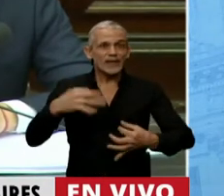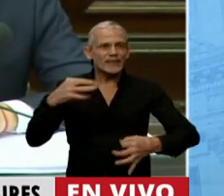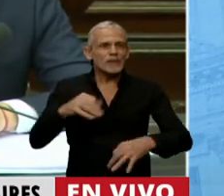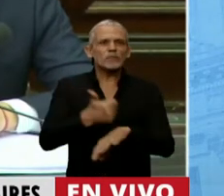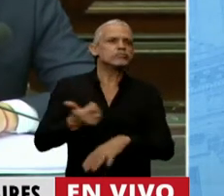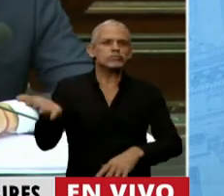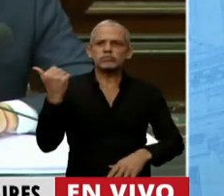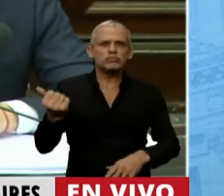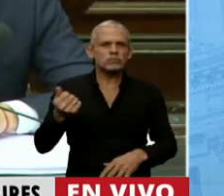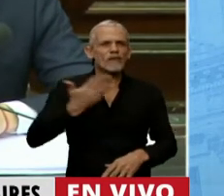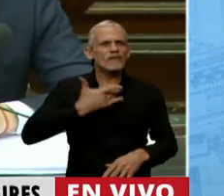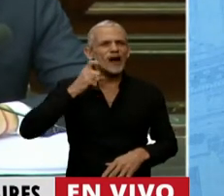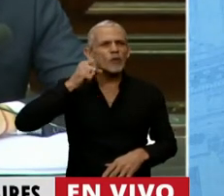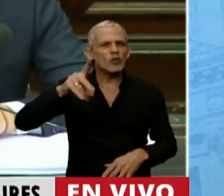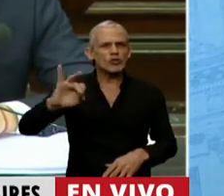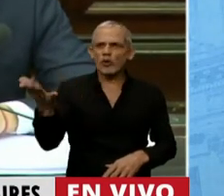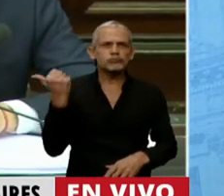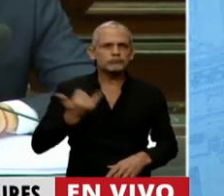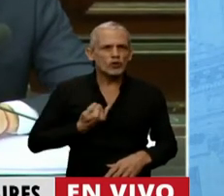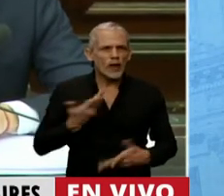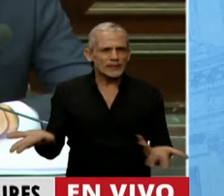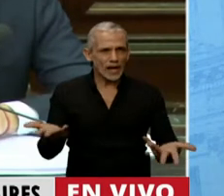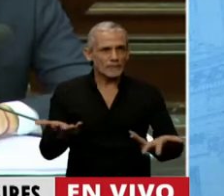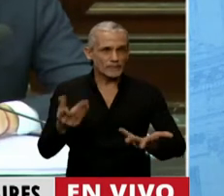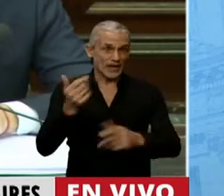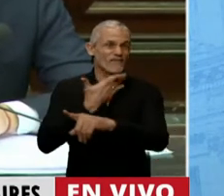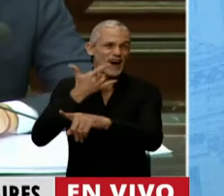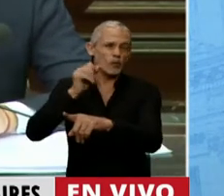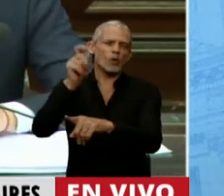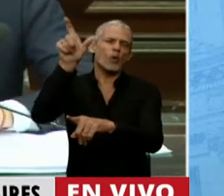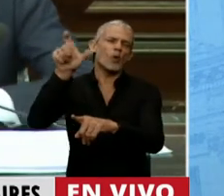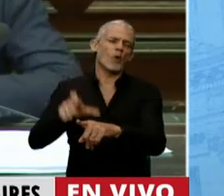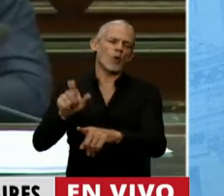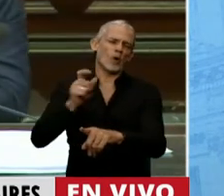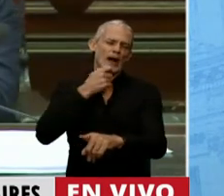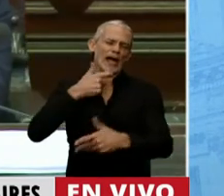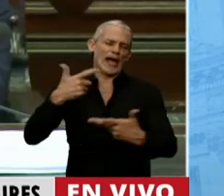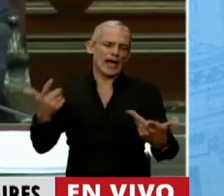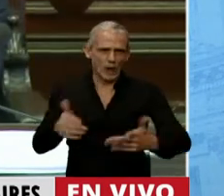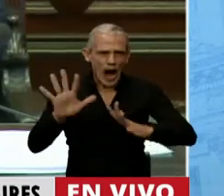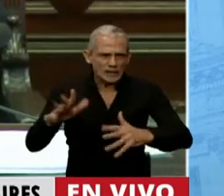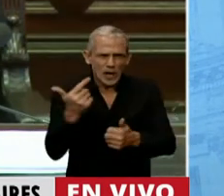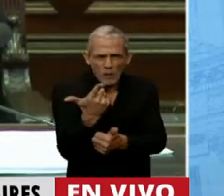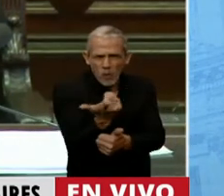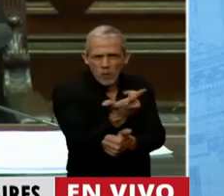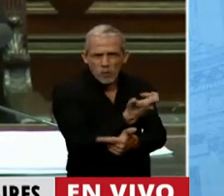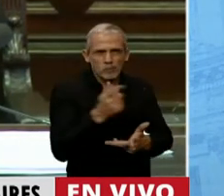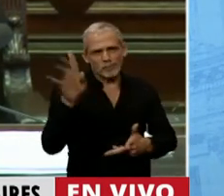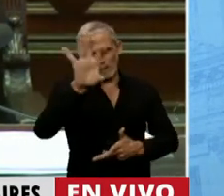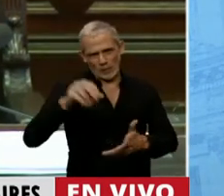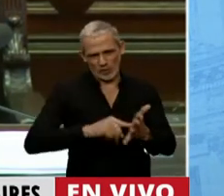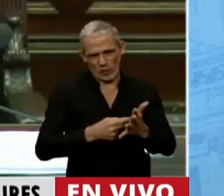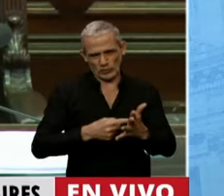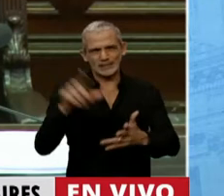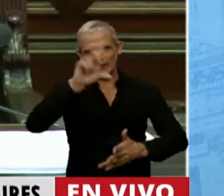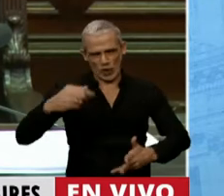Y en Facundo, personifico la enorme cantidad de casos de gatillo fácil que hay en la provincia de Buenos Aires